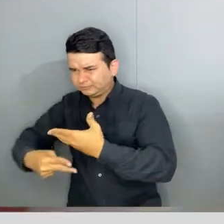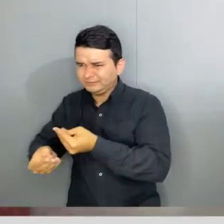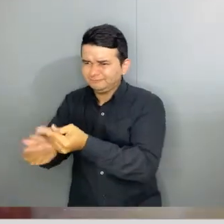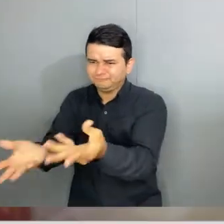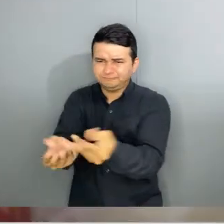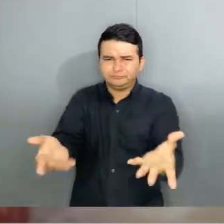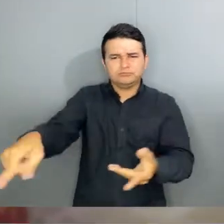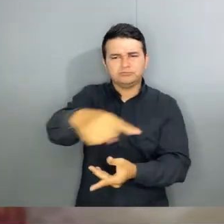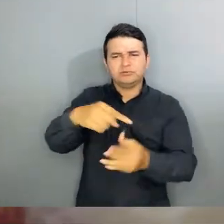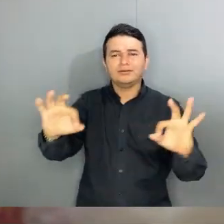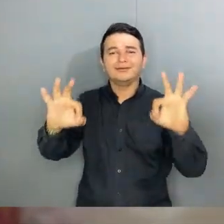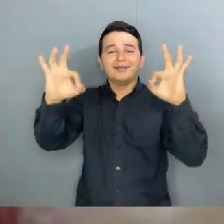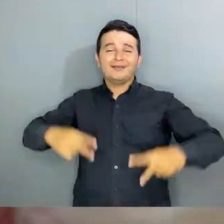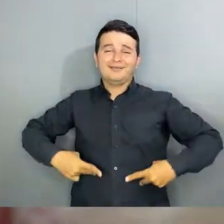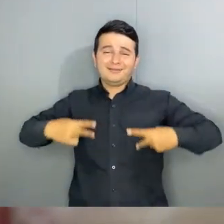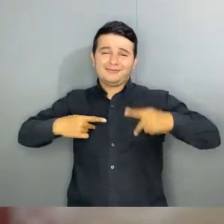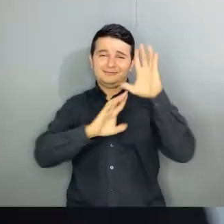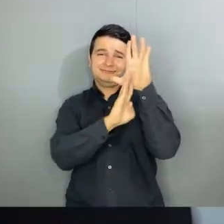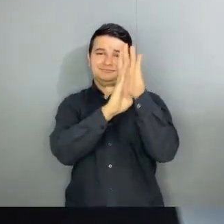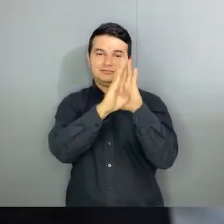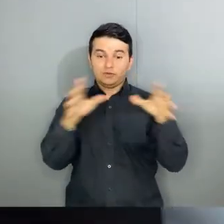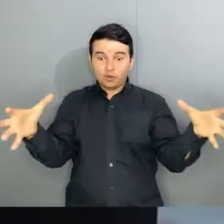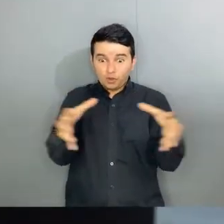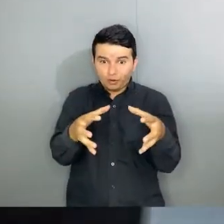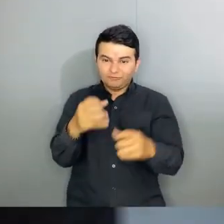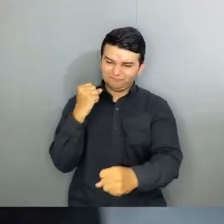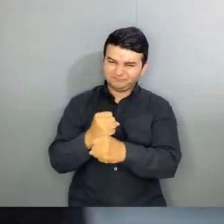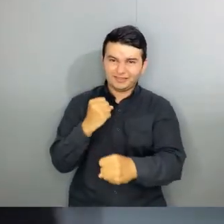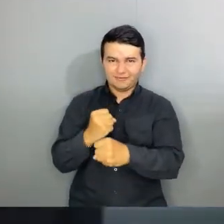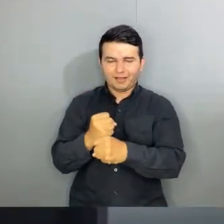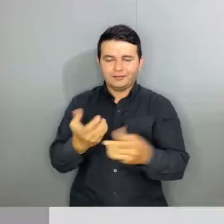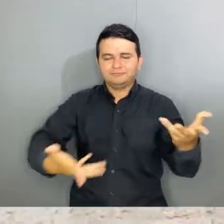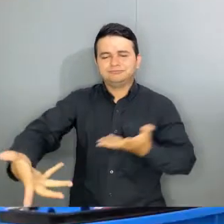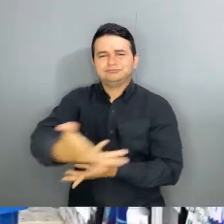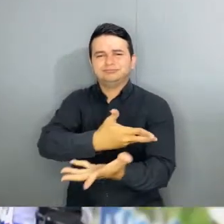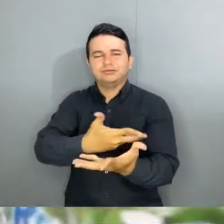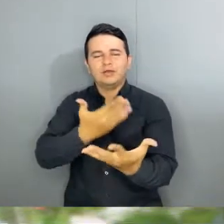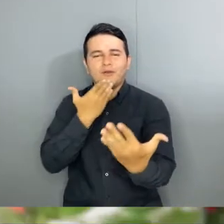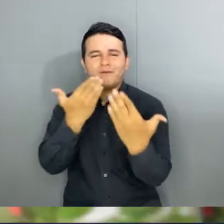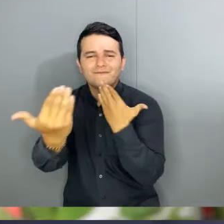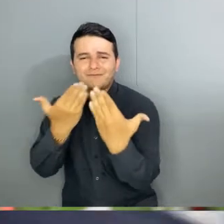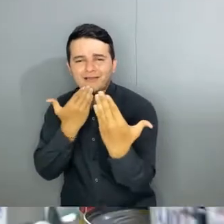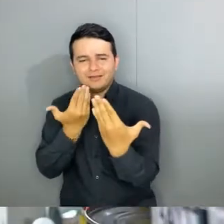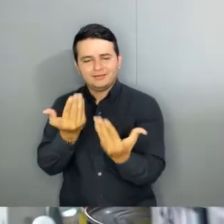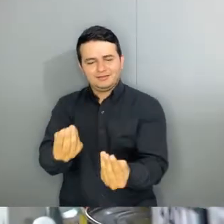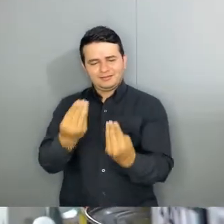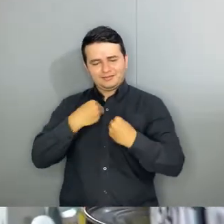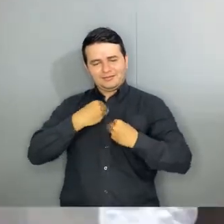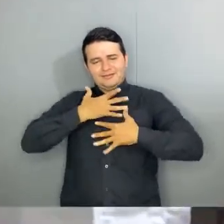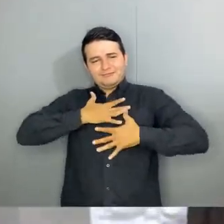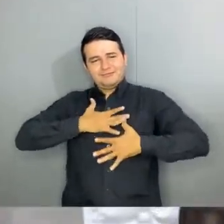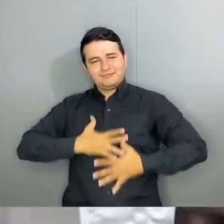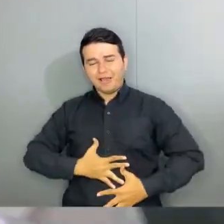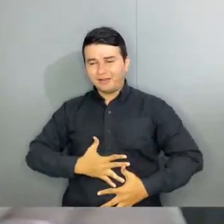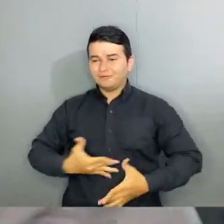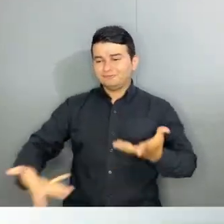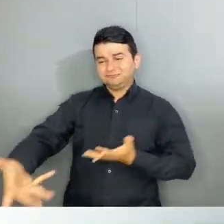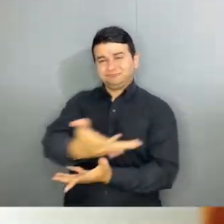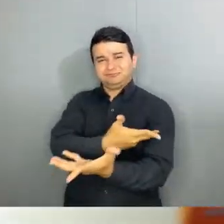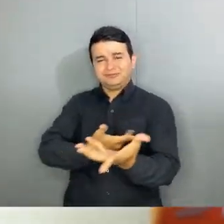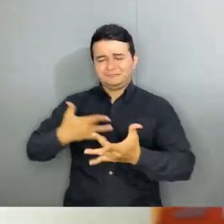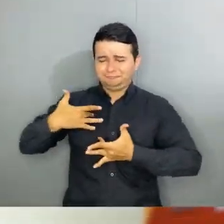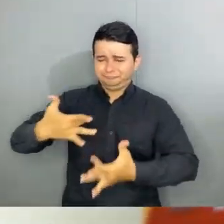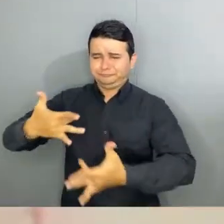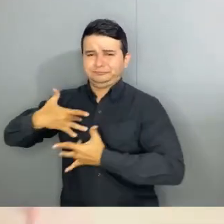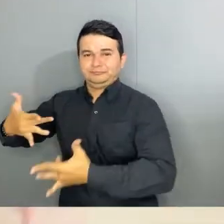mejorado la calidad de vida de sus asociados. En nuestro Fondo de Empleados se respira confianza, bienestar y solidaridad.